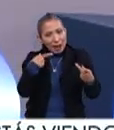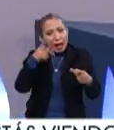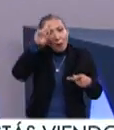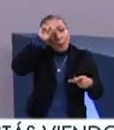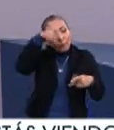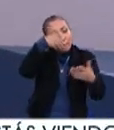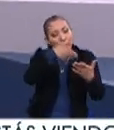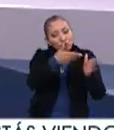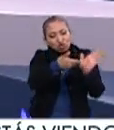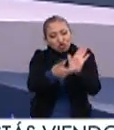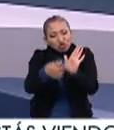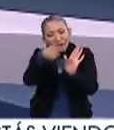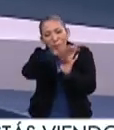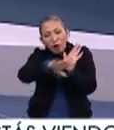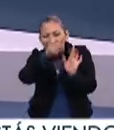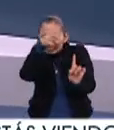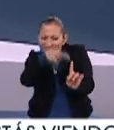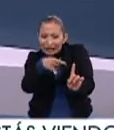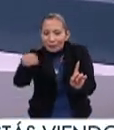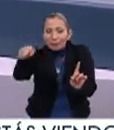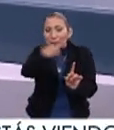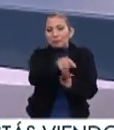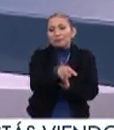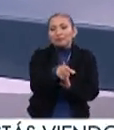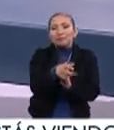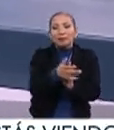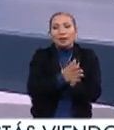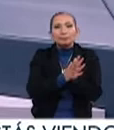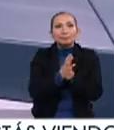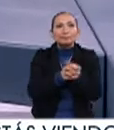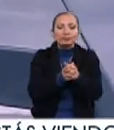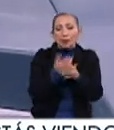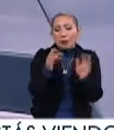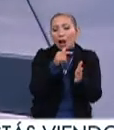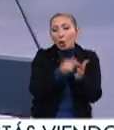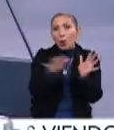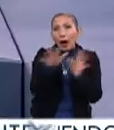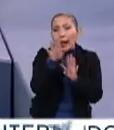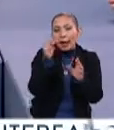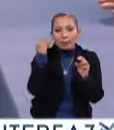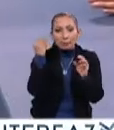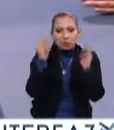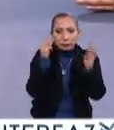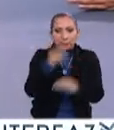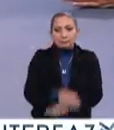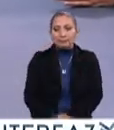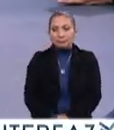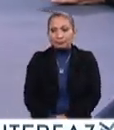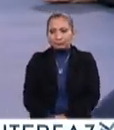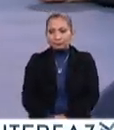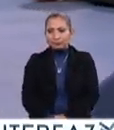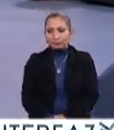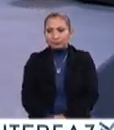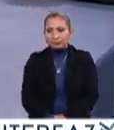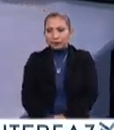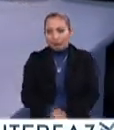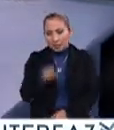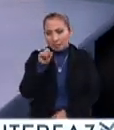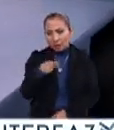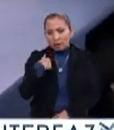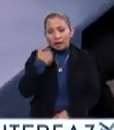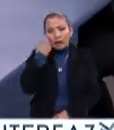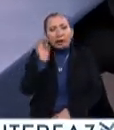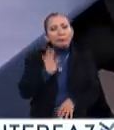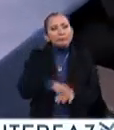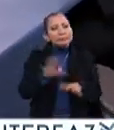propuestas específicas para un espacio dentro del MUNAL. Claro. Precisamente, pues me